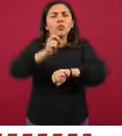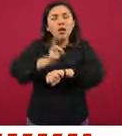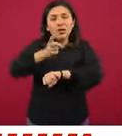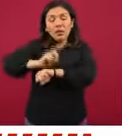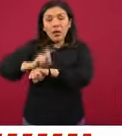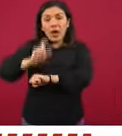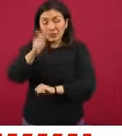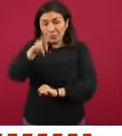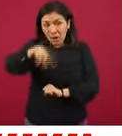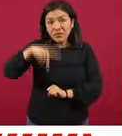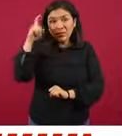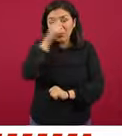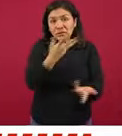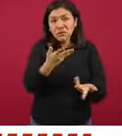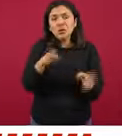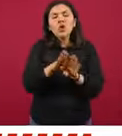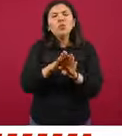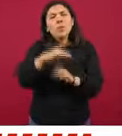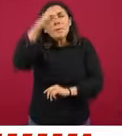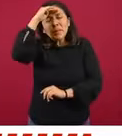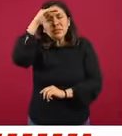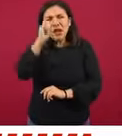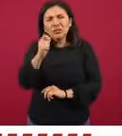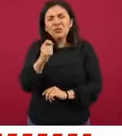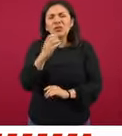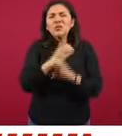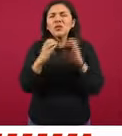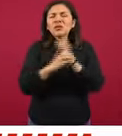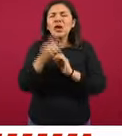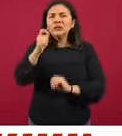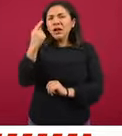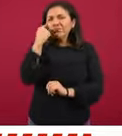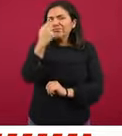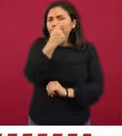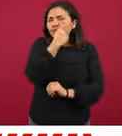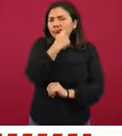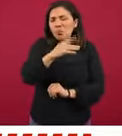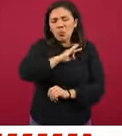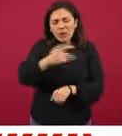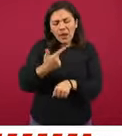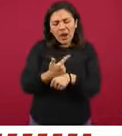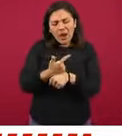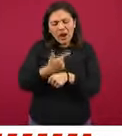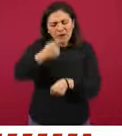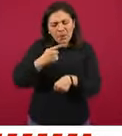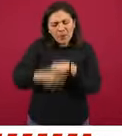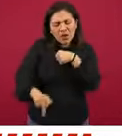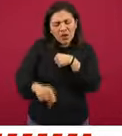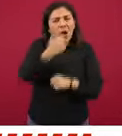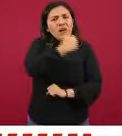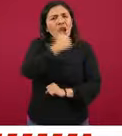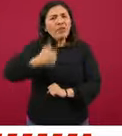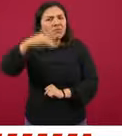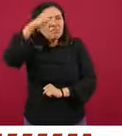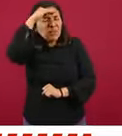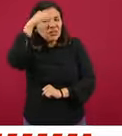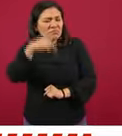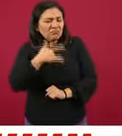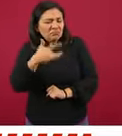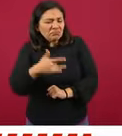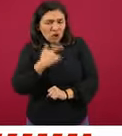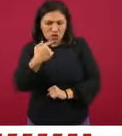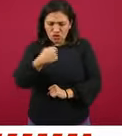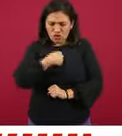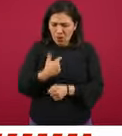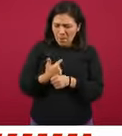es difícil. Hay un concepto complejo que es esta cosa de la percepción de riesgo. ¿Cuándo percibo yo que yo